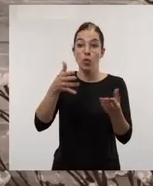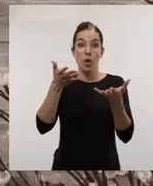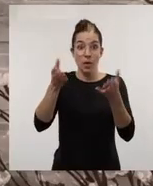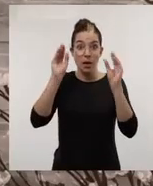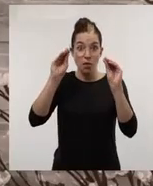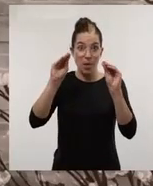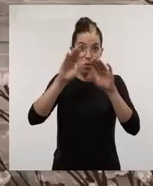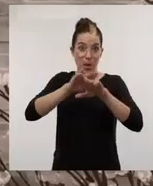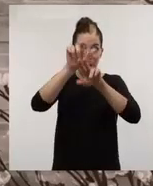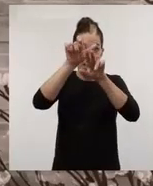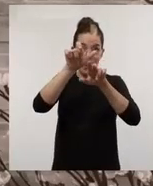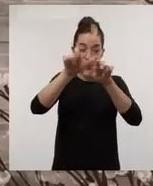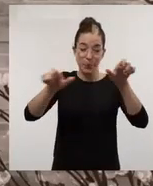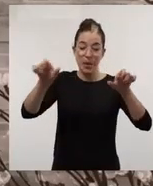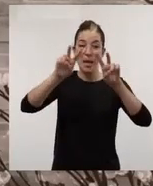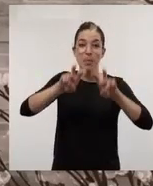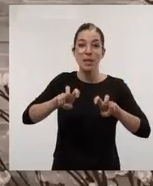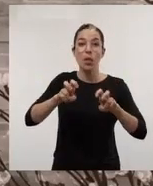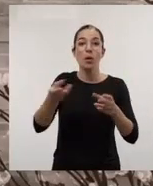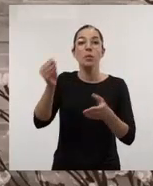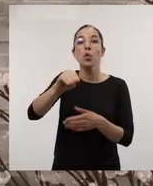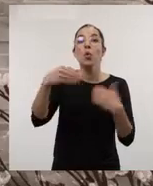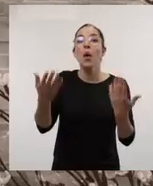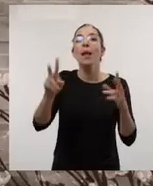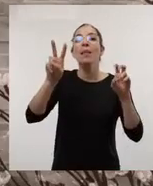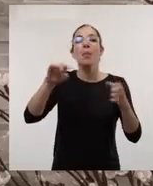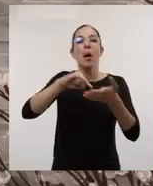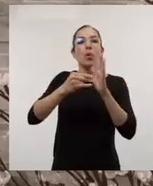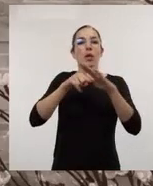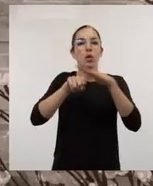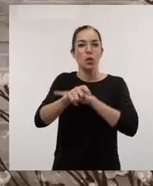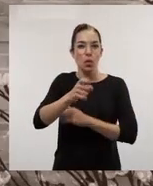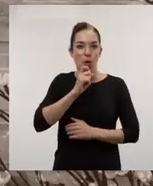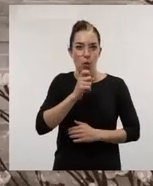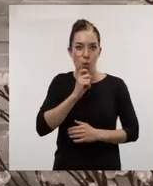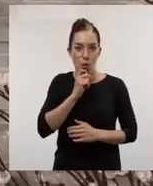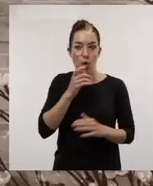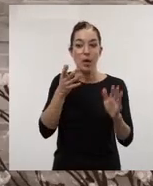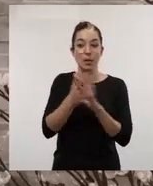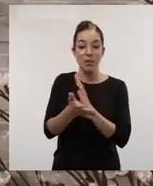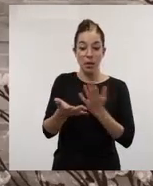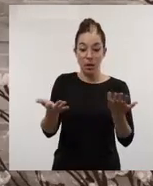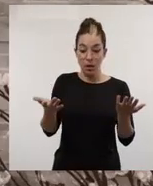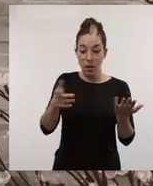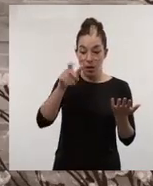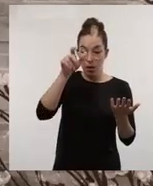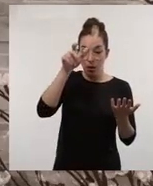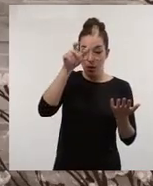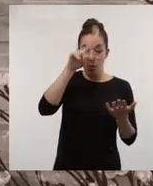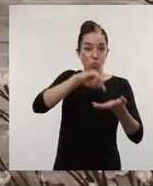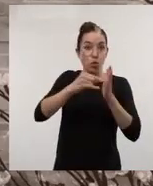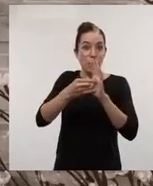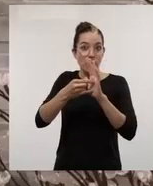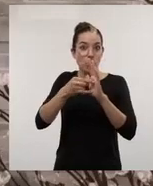la oferta formativa de investigadores sería el de la gestión de proyectos, el cómo gestionar un proyecto como